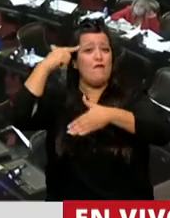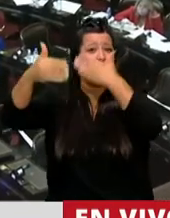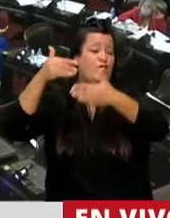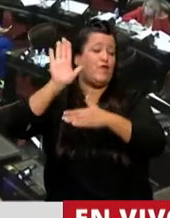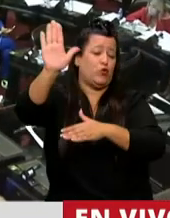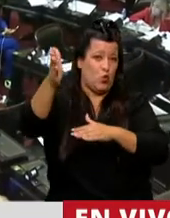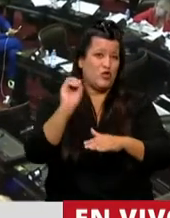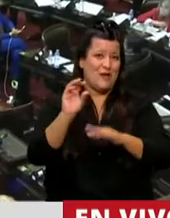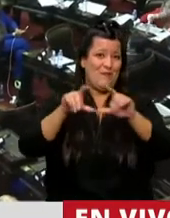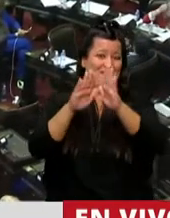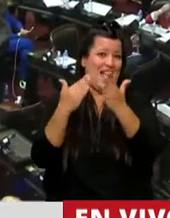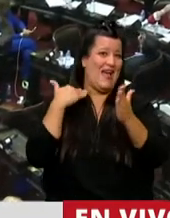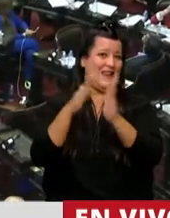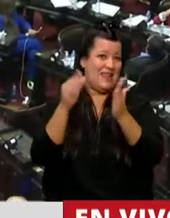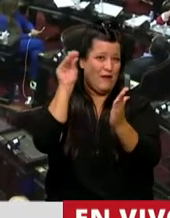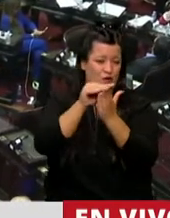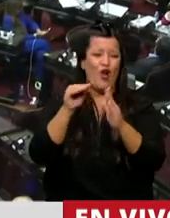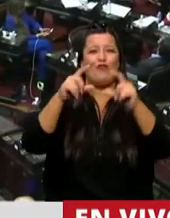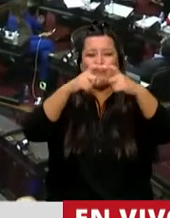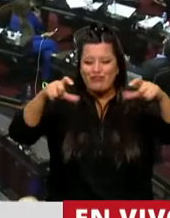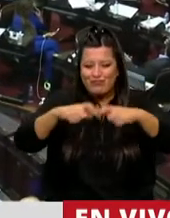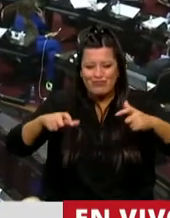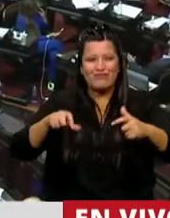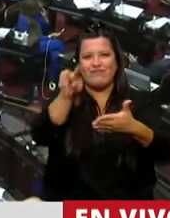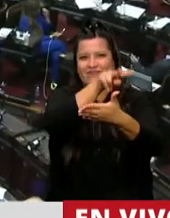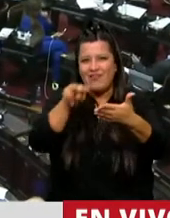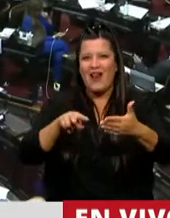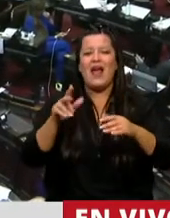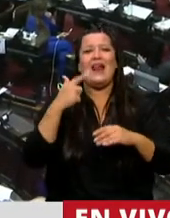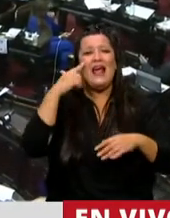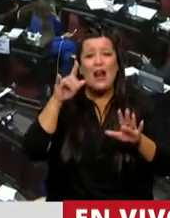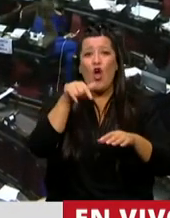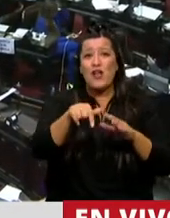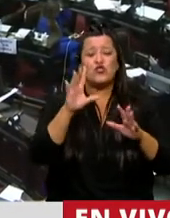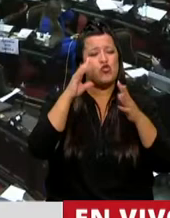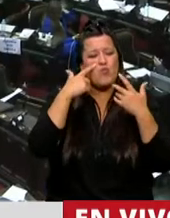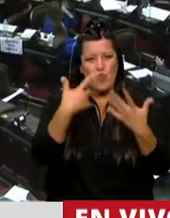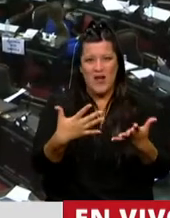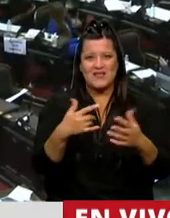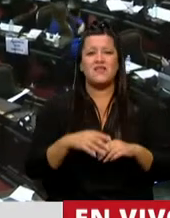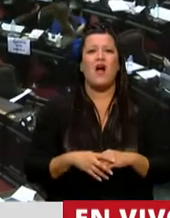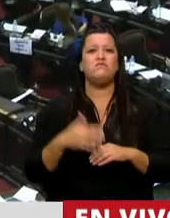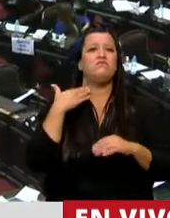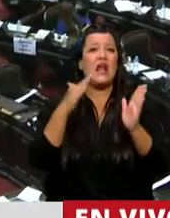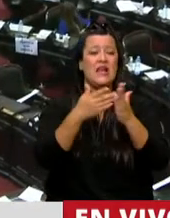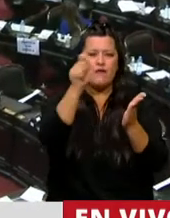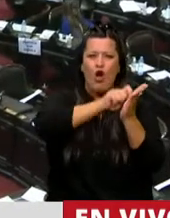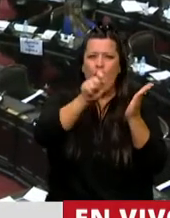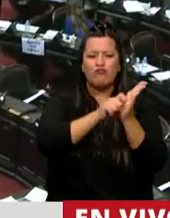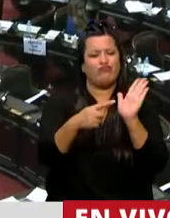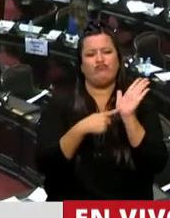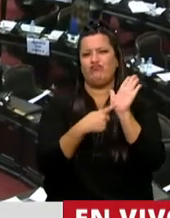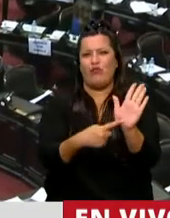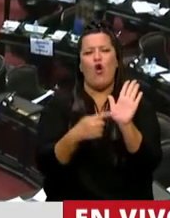Permítame traer unos extractos de este libro al recinto porque creo que manifiesta con una contundencia